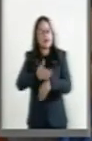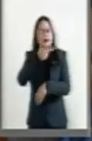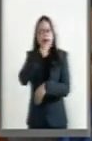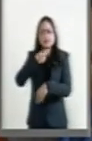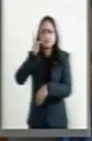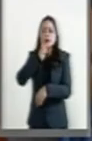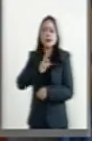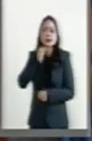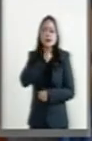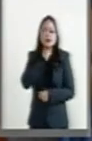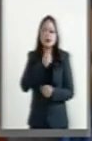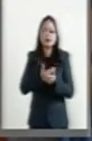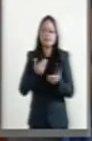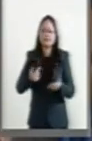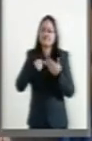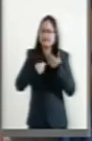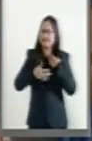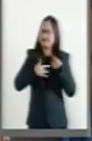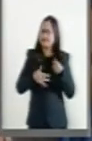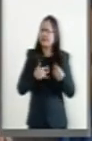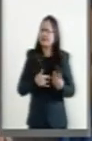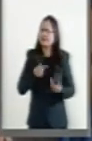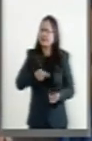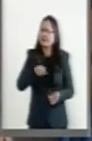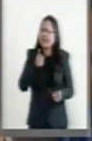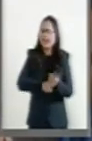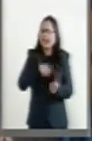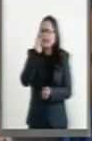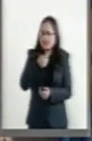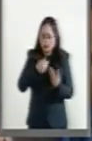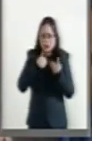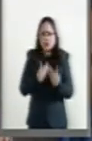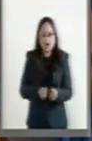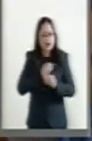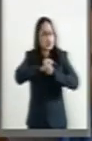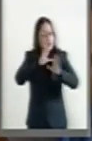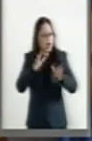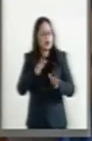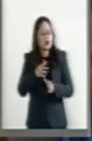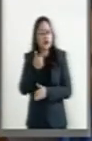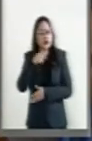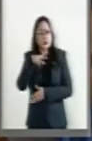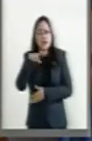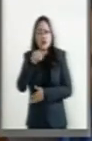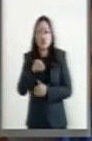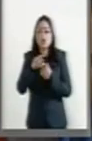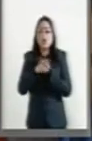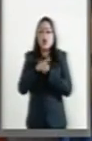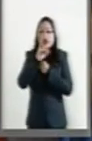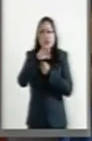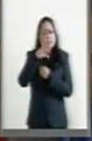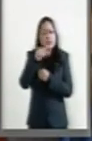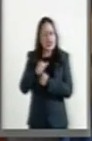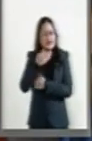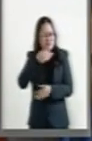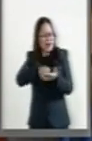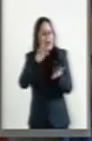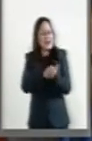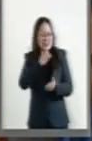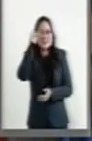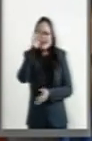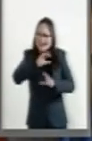senadores y senadoras, que hay que entender las cosas como son. ¿Gonzalo Rivas es un héroe? Sí, claro que lo es.